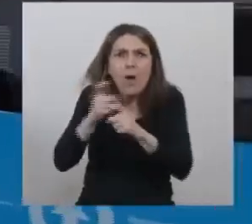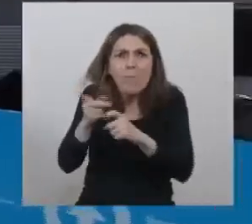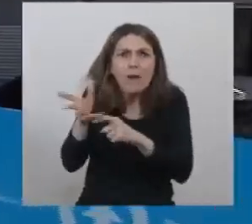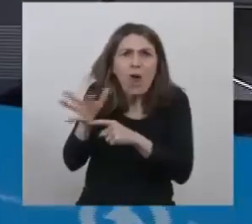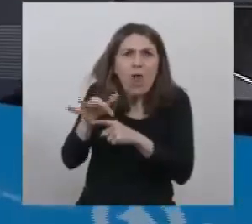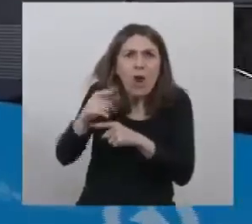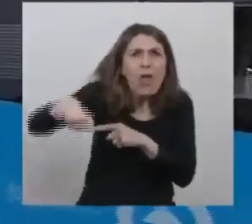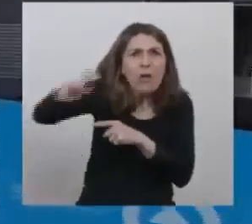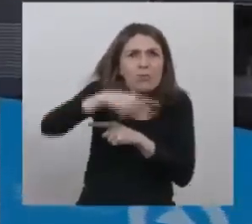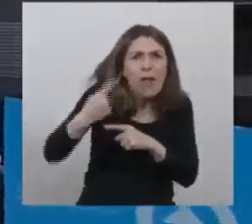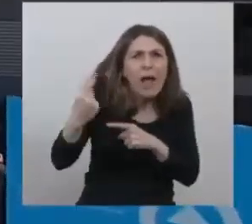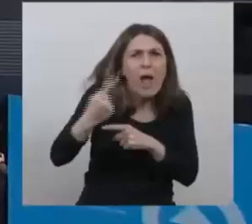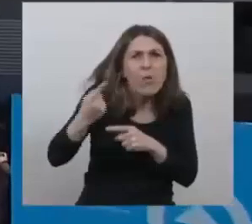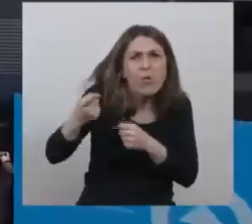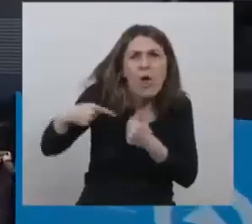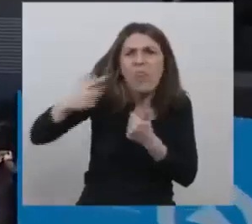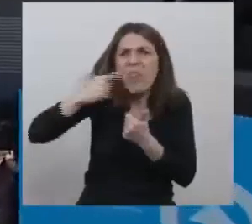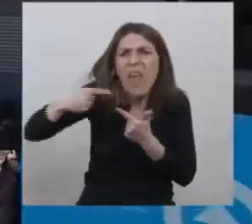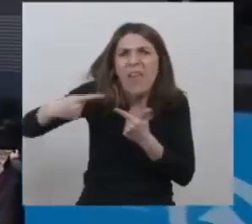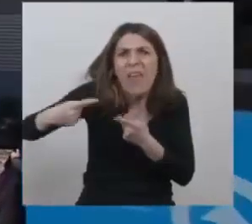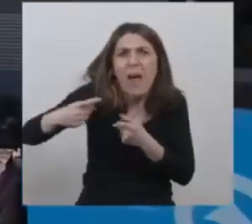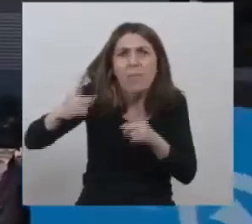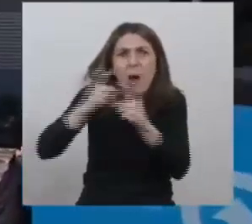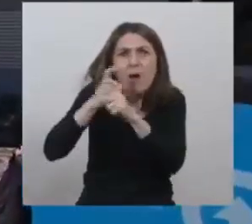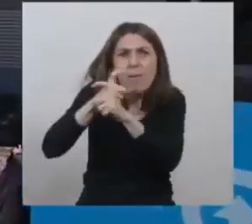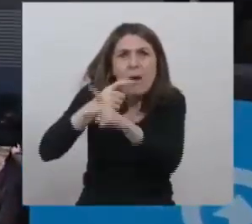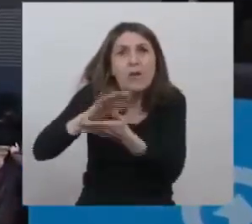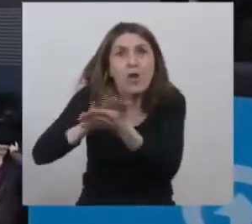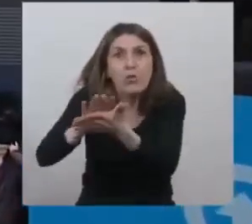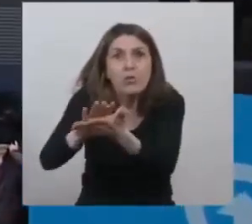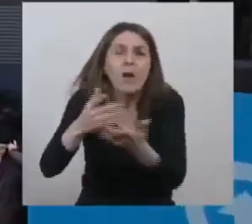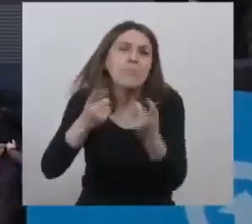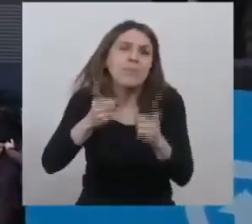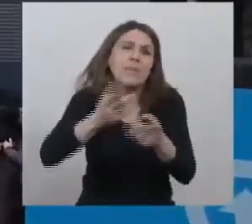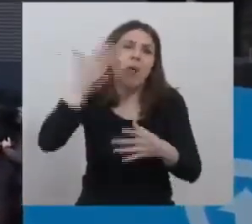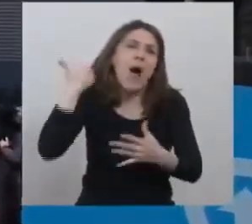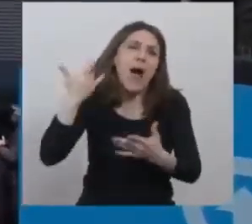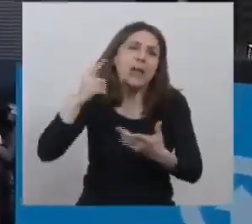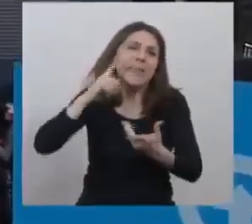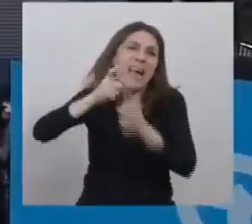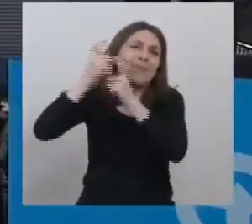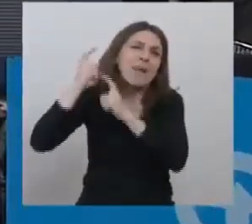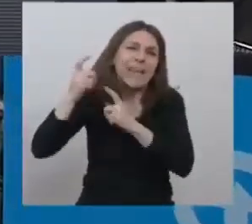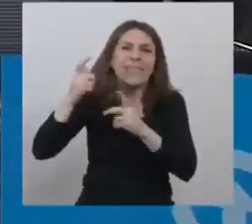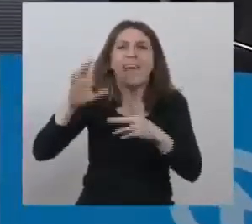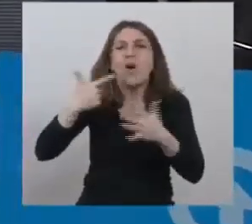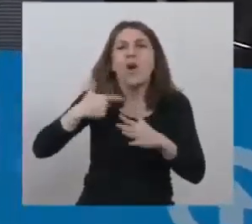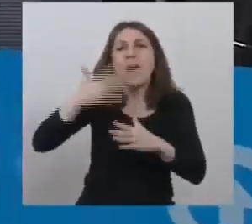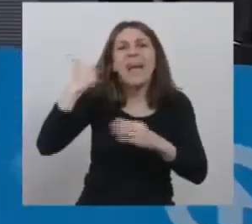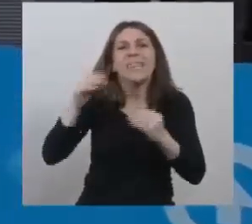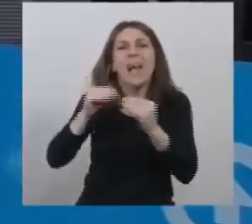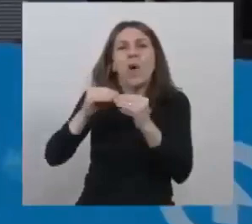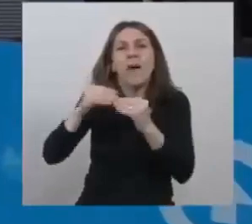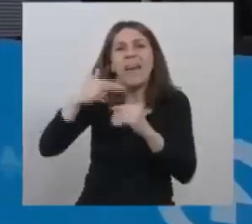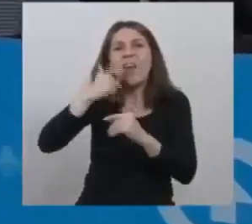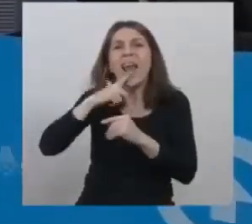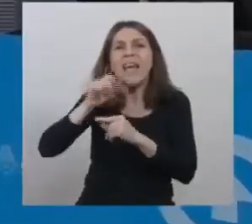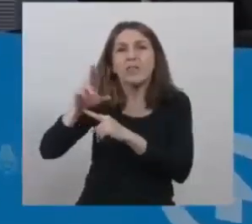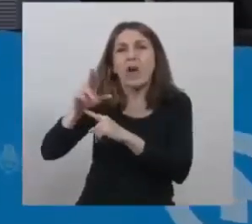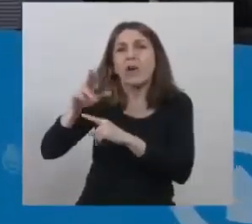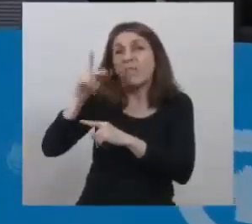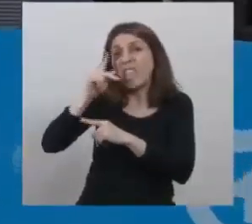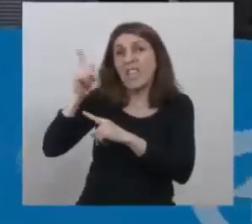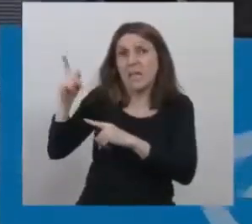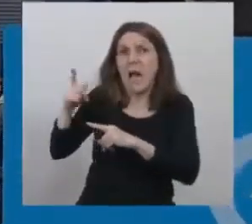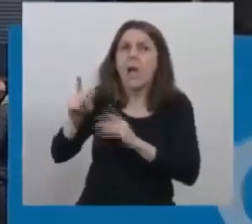día, ¿no? Tenemos anécdotas, muchas veces hemos escuchado los que somos compañeros de Néstor que decía que Néstor salía con un